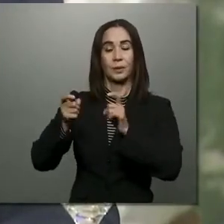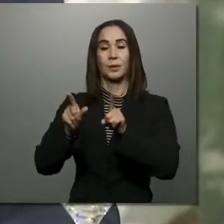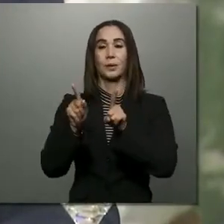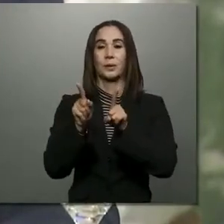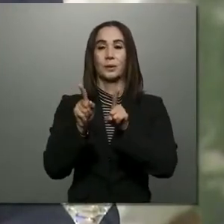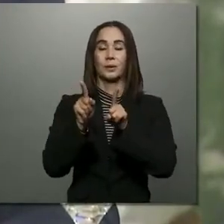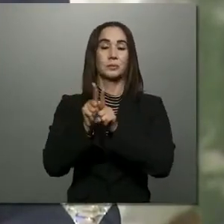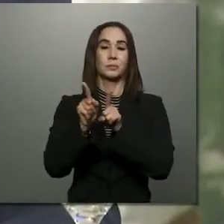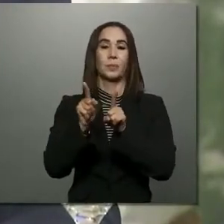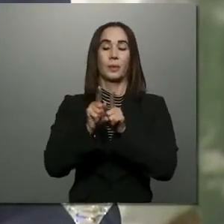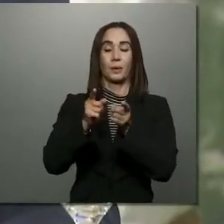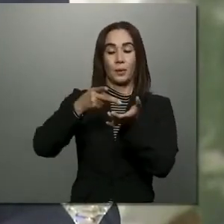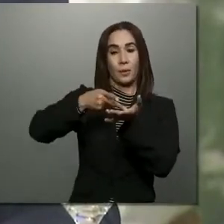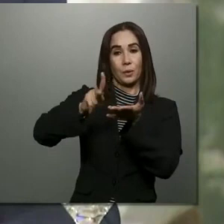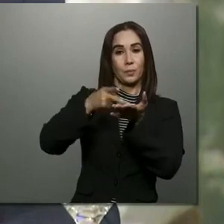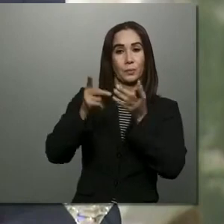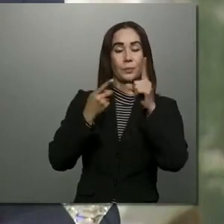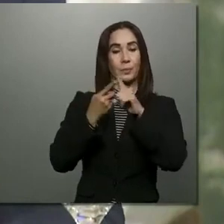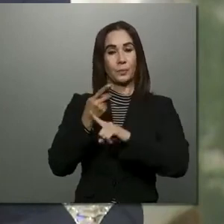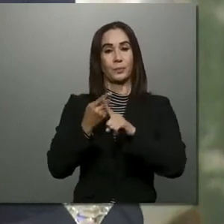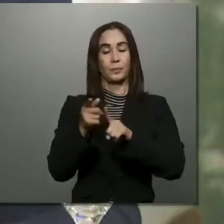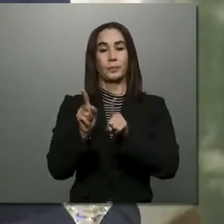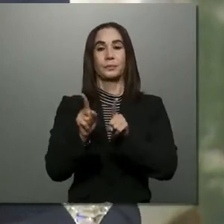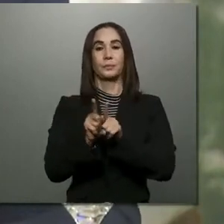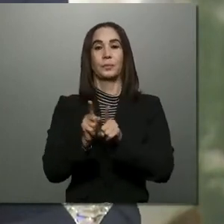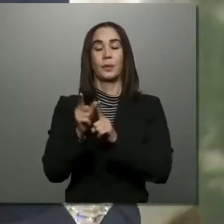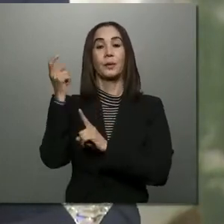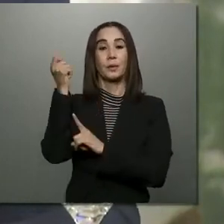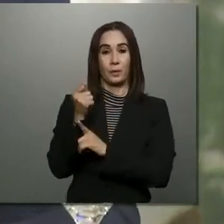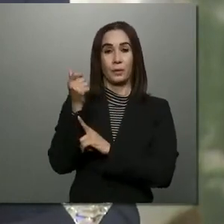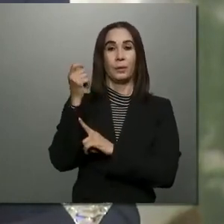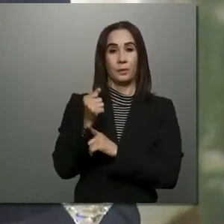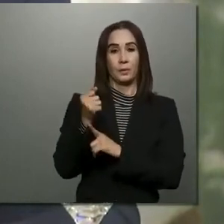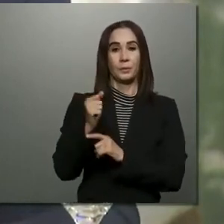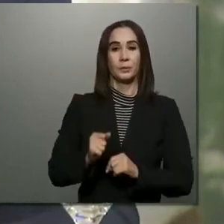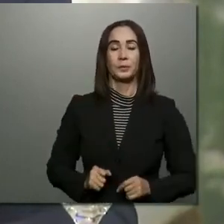relativo al salario retributivo y a las pensiones.